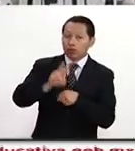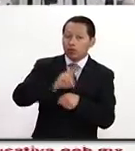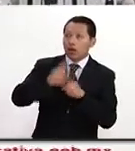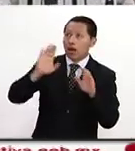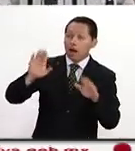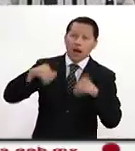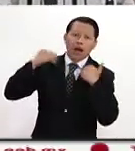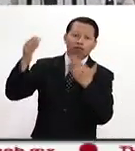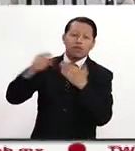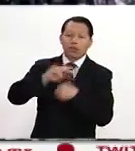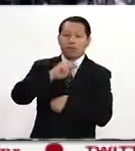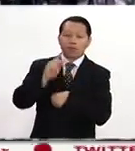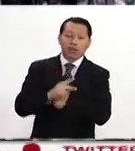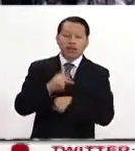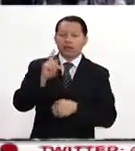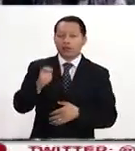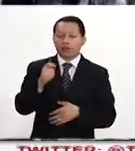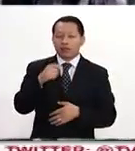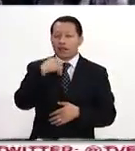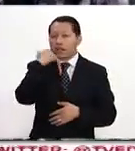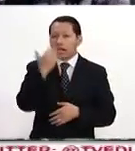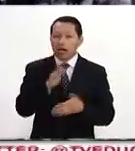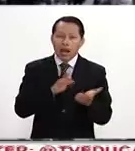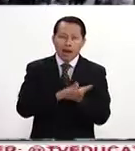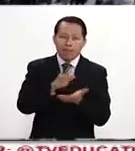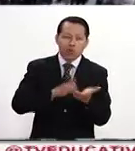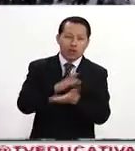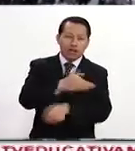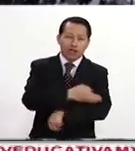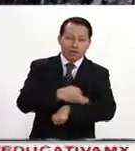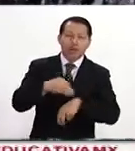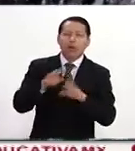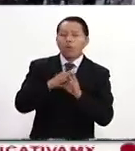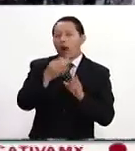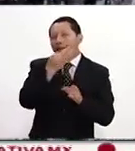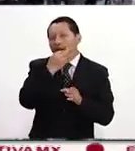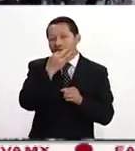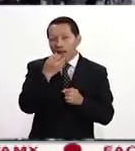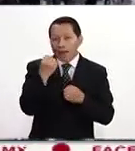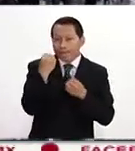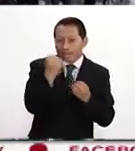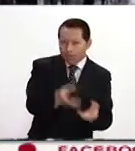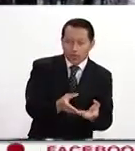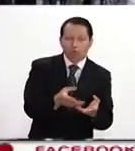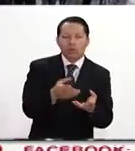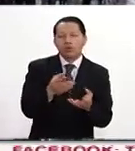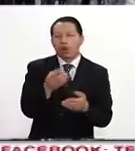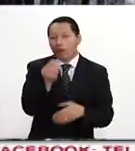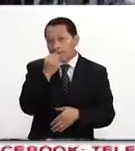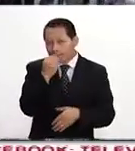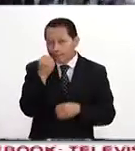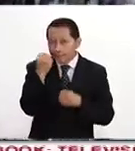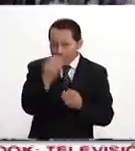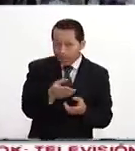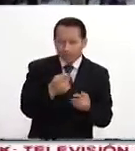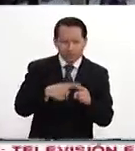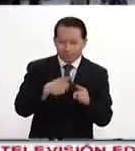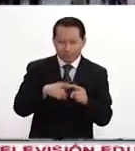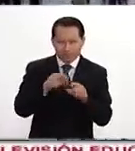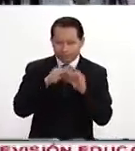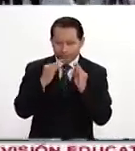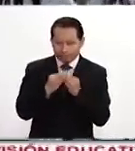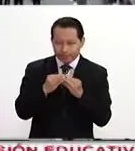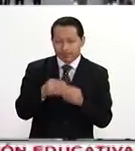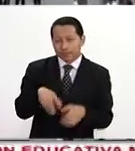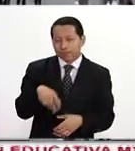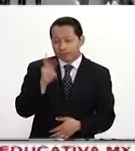país, han tratado de paliar la crisis de sus familias mandando medicamentos y alimentos a través de estos currios. Y, sin